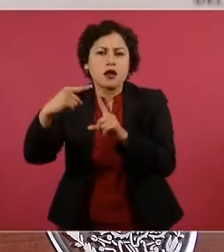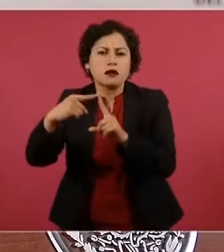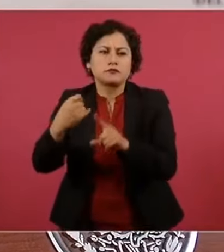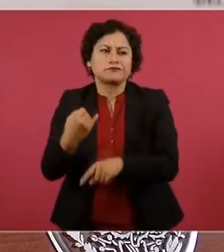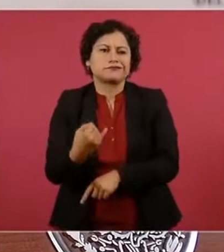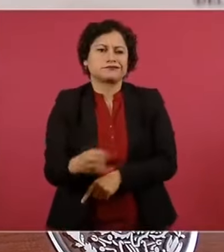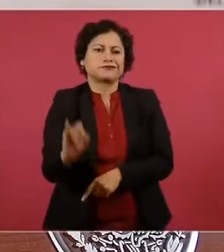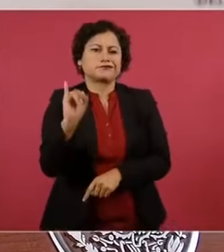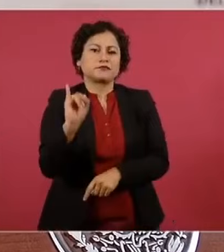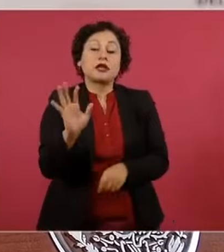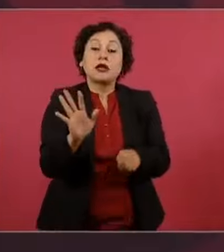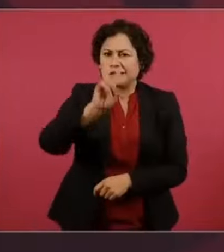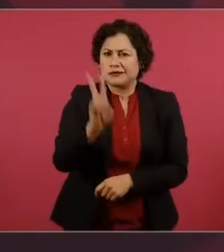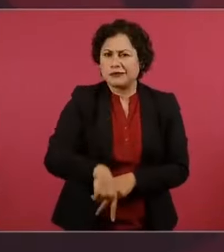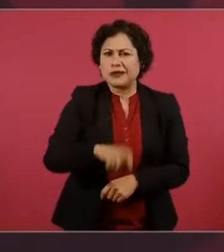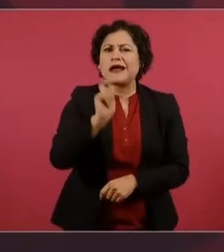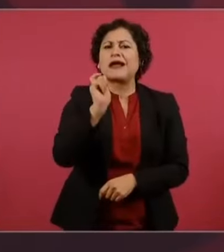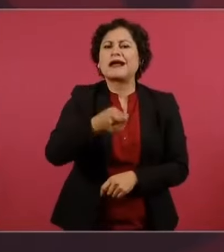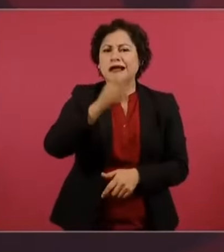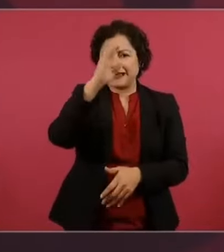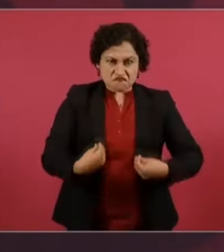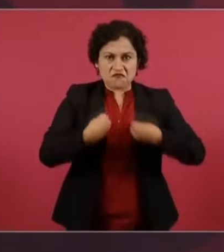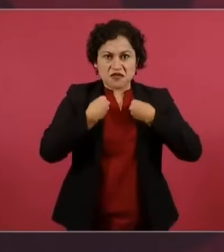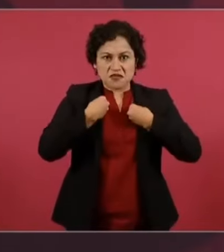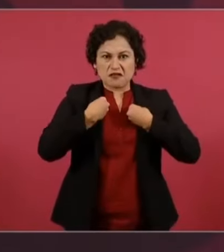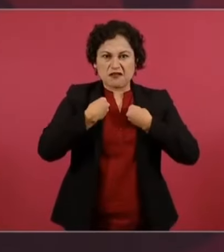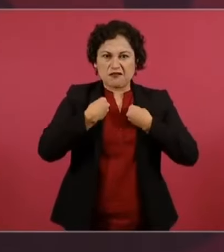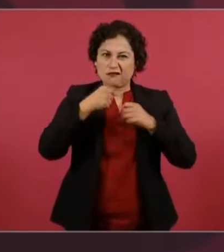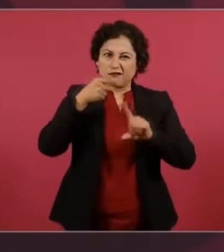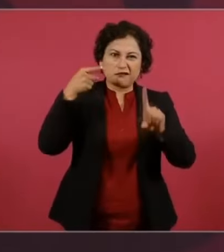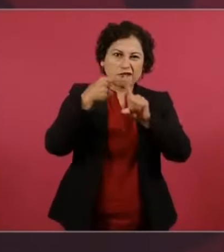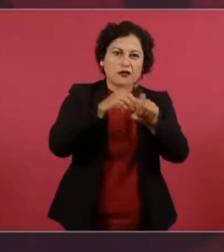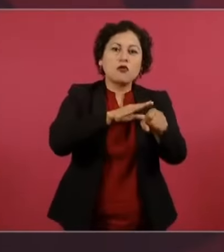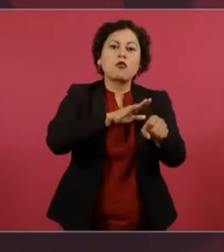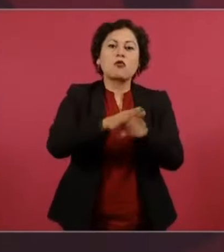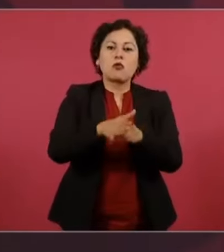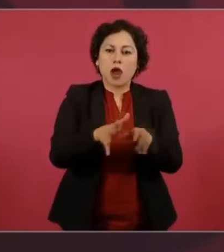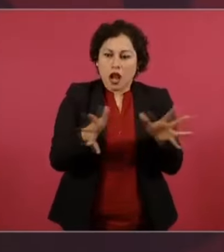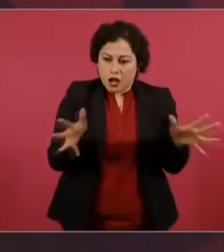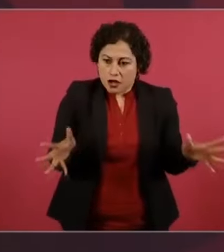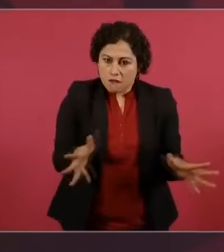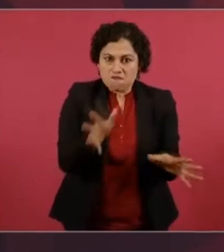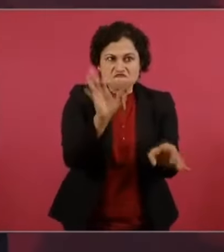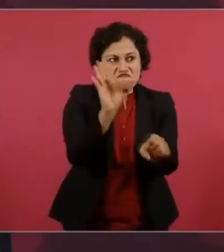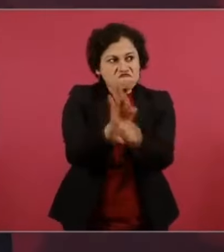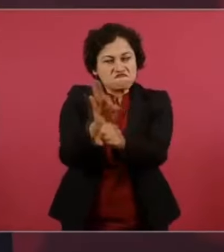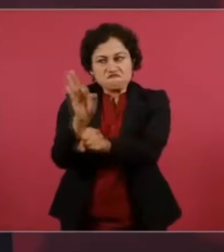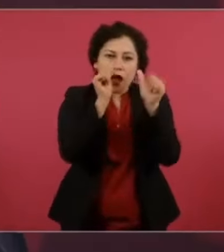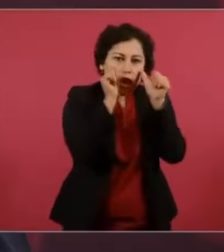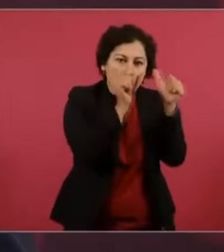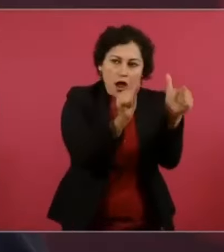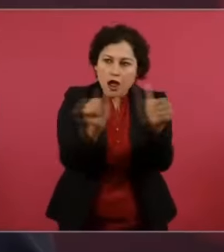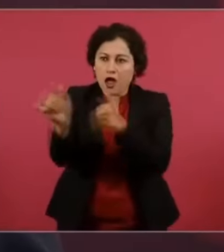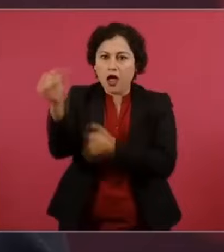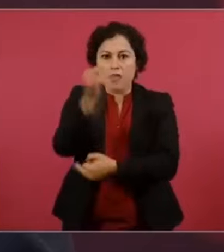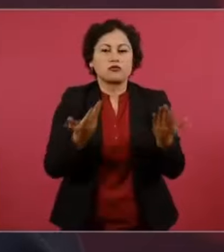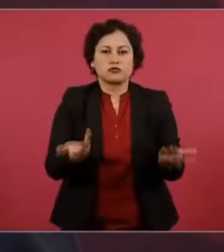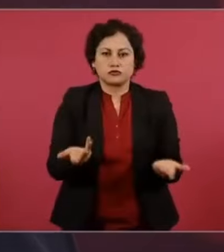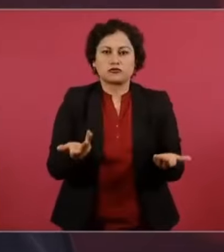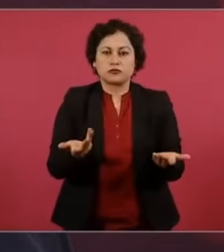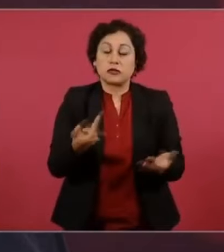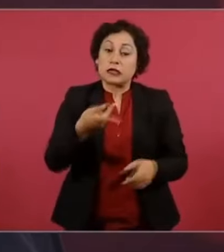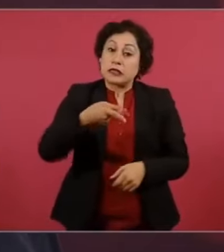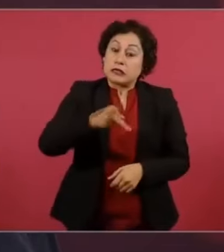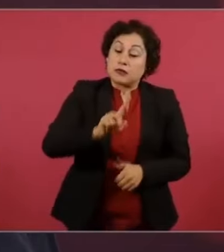llevar a la práctica el amor al prójimo y atender a todos y escuchar a todos pero darles preferencia